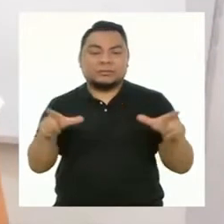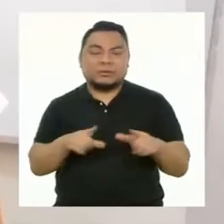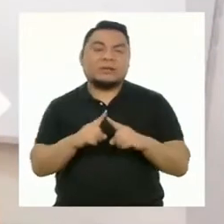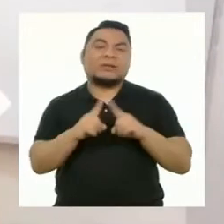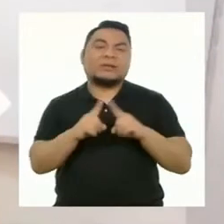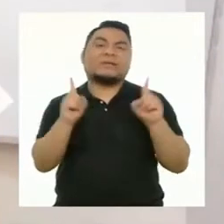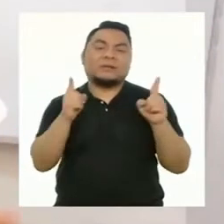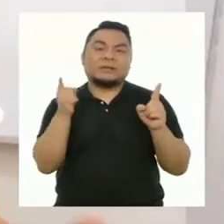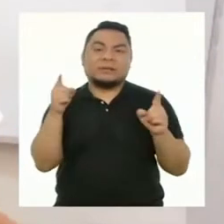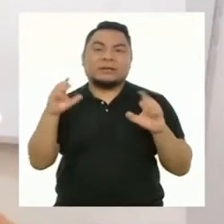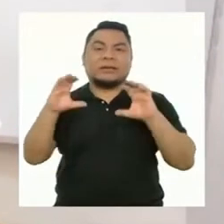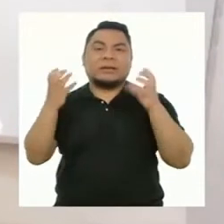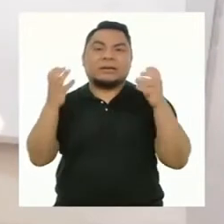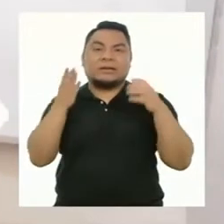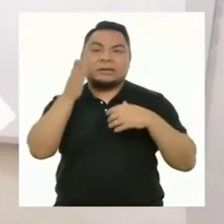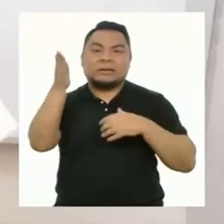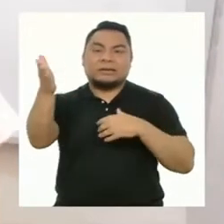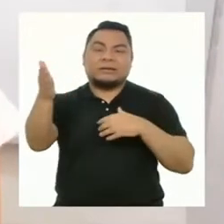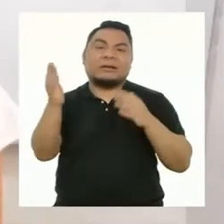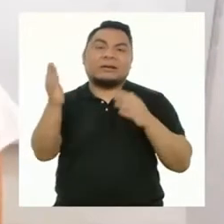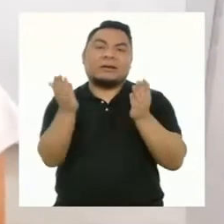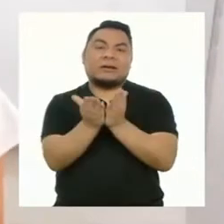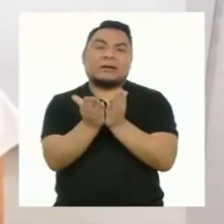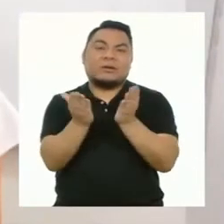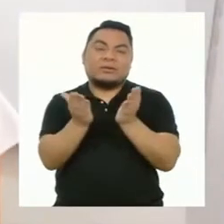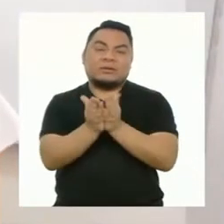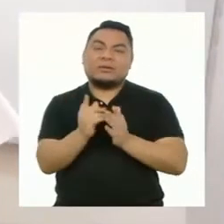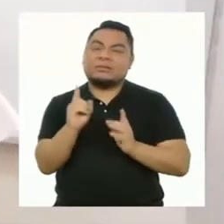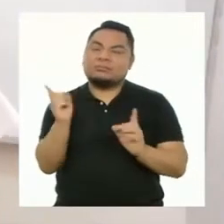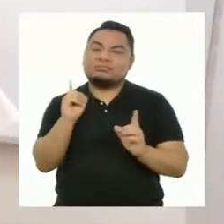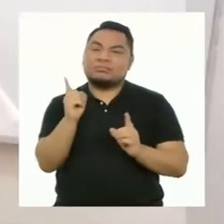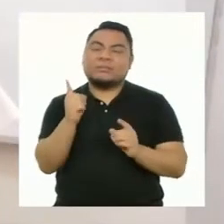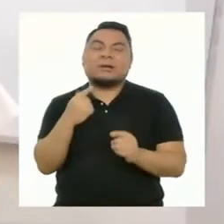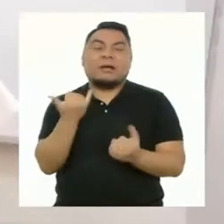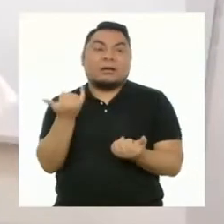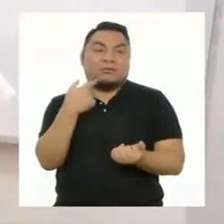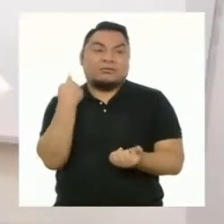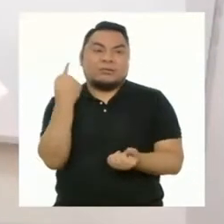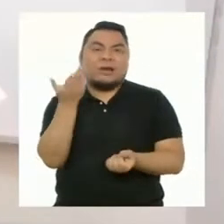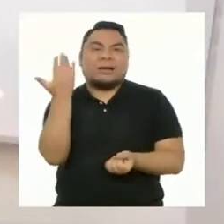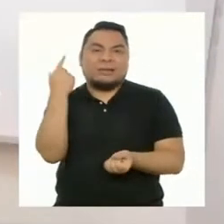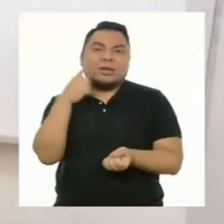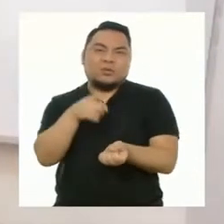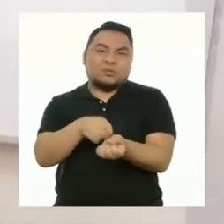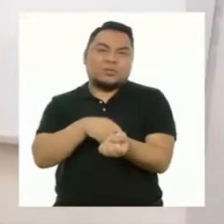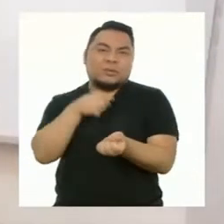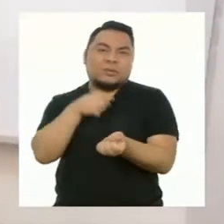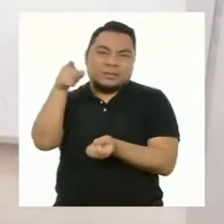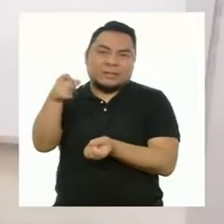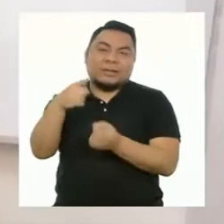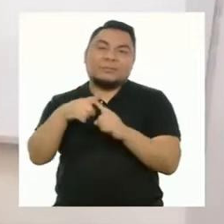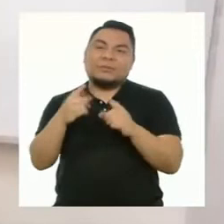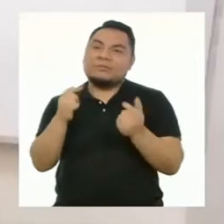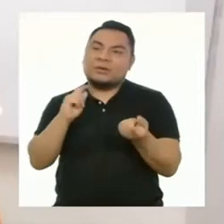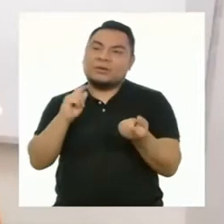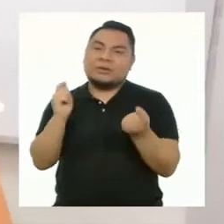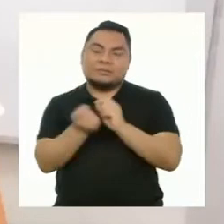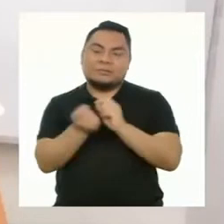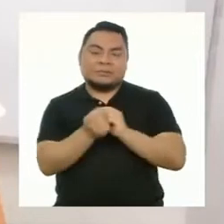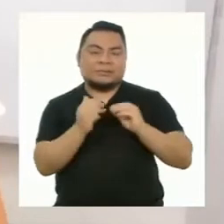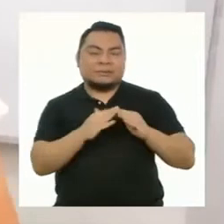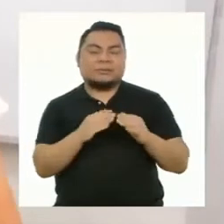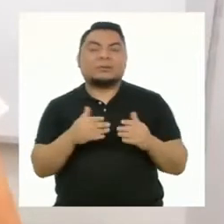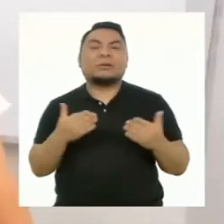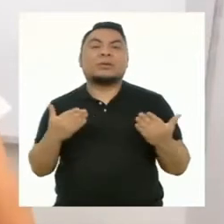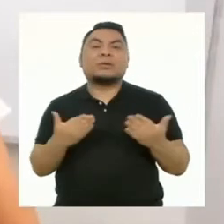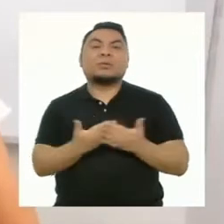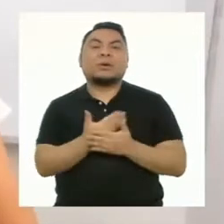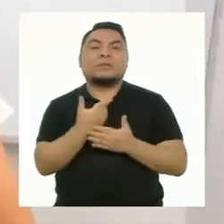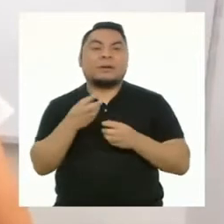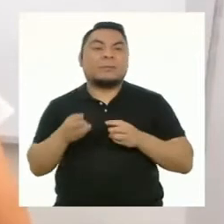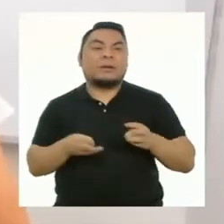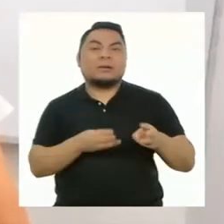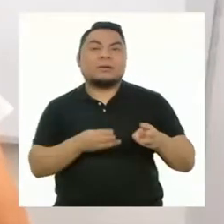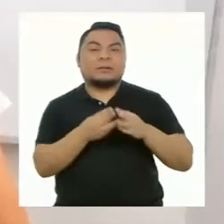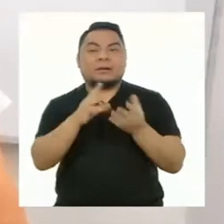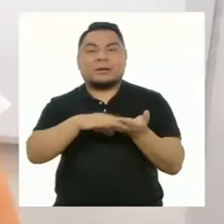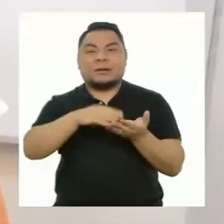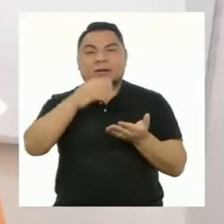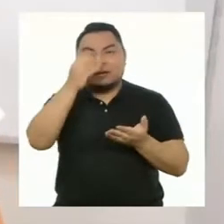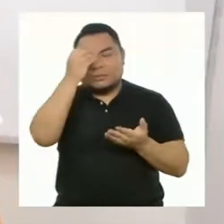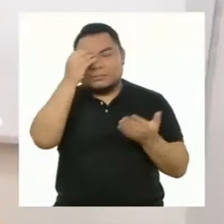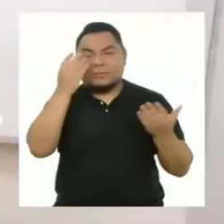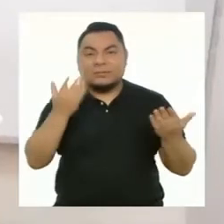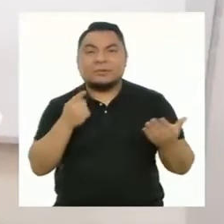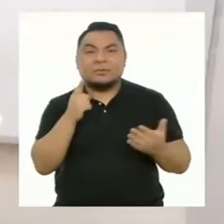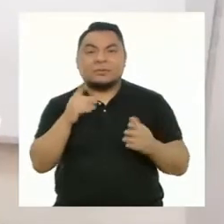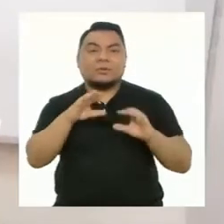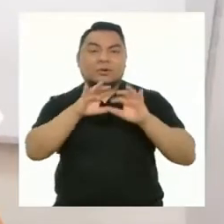de clases al que estábamos acostumbrados y también el nuevo sistema de aprender mediante